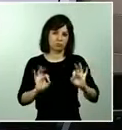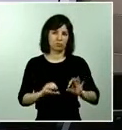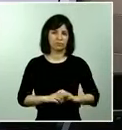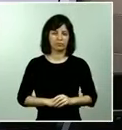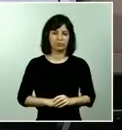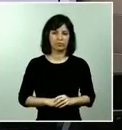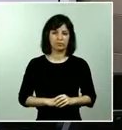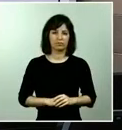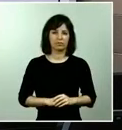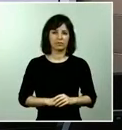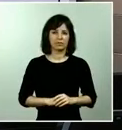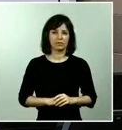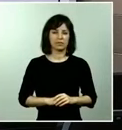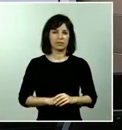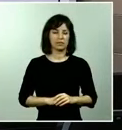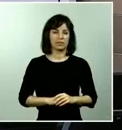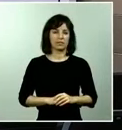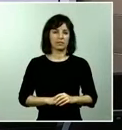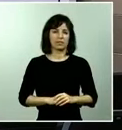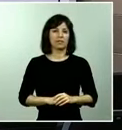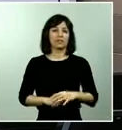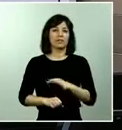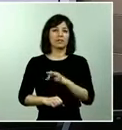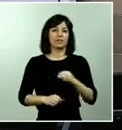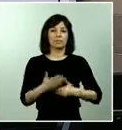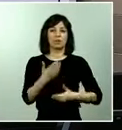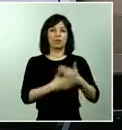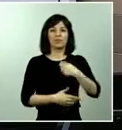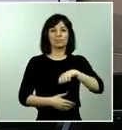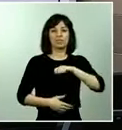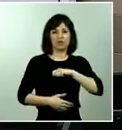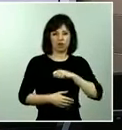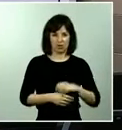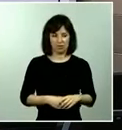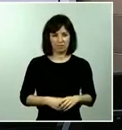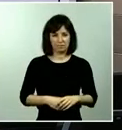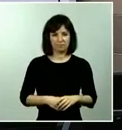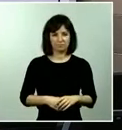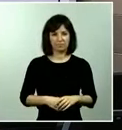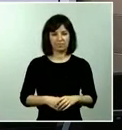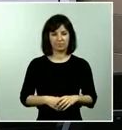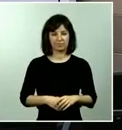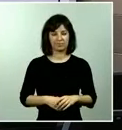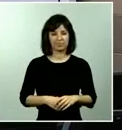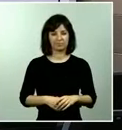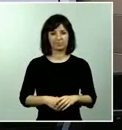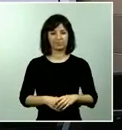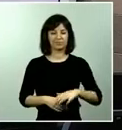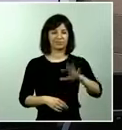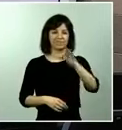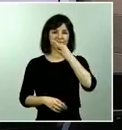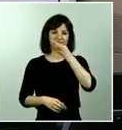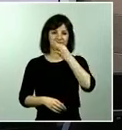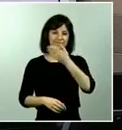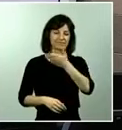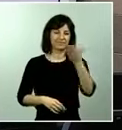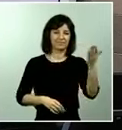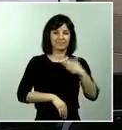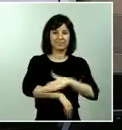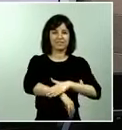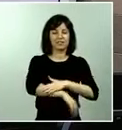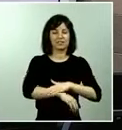es el turno oro para el español adelante el español Hola buenas tardes ministros Alberto Prieto del español